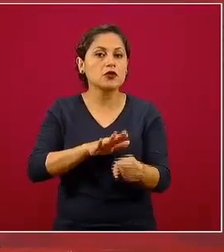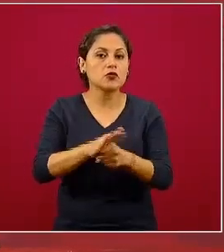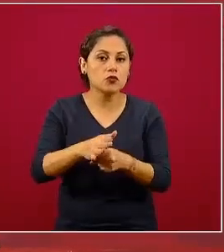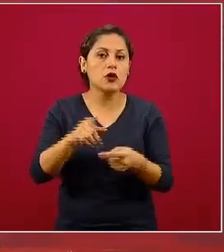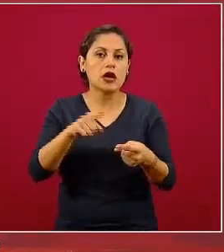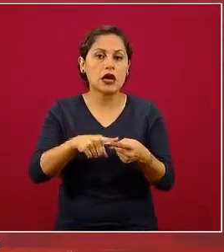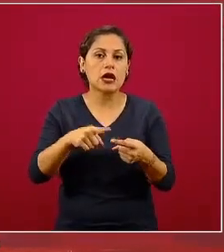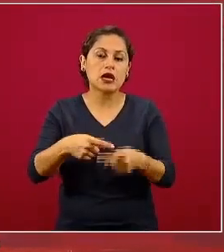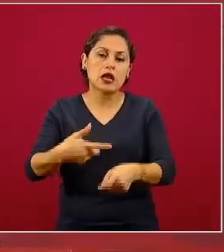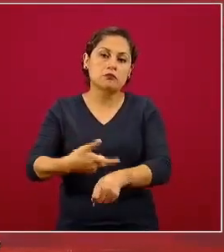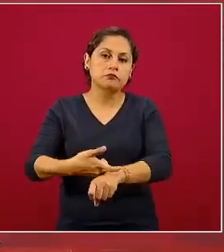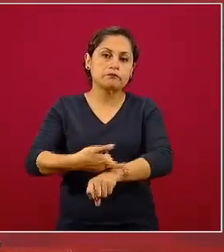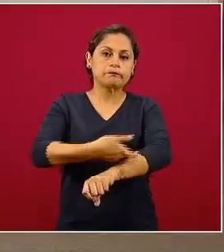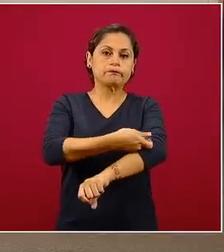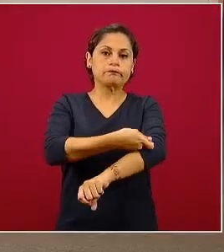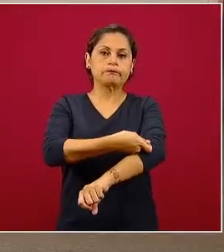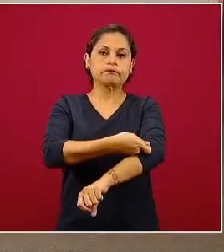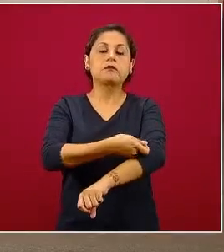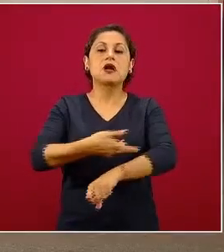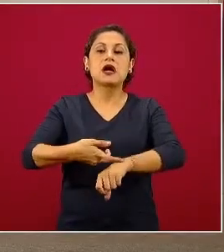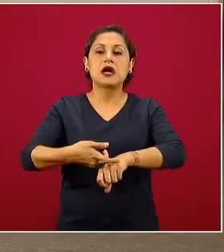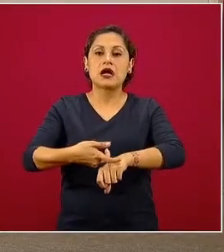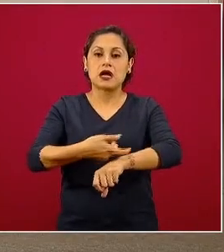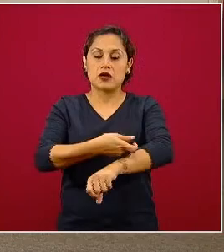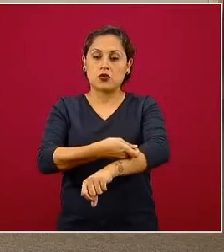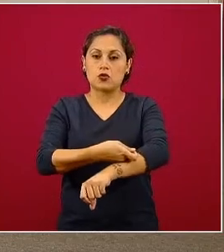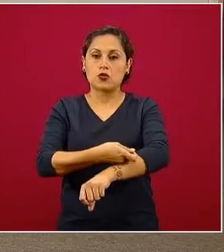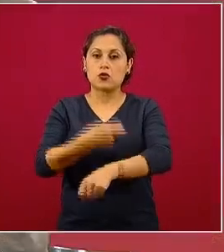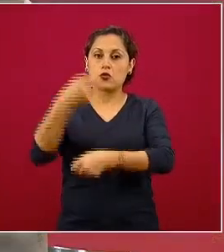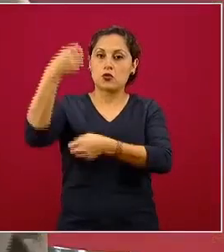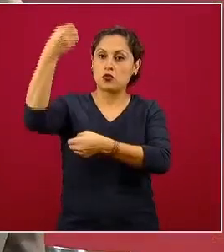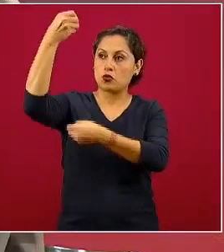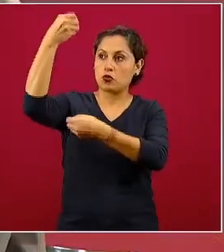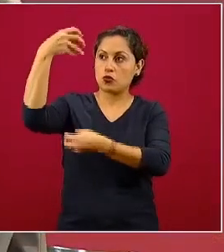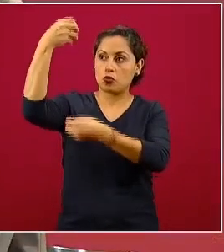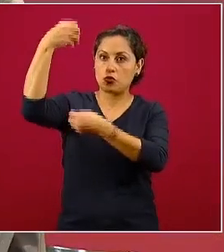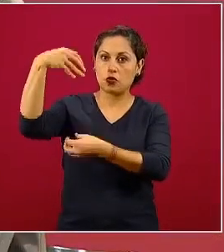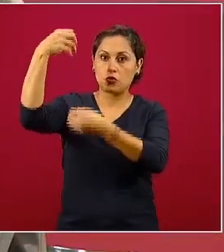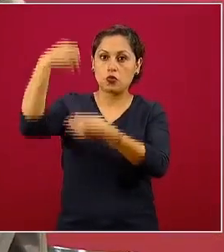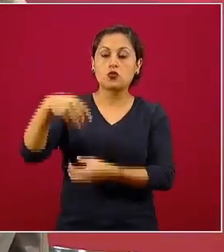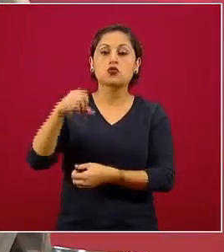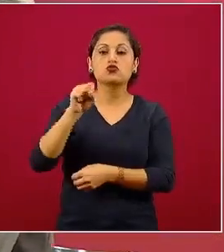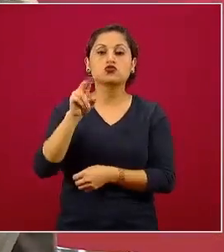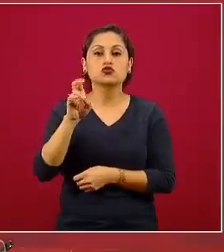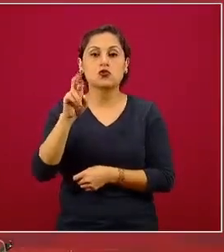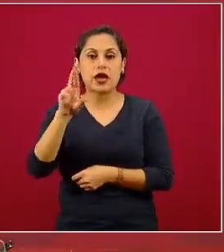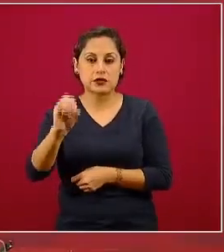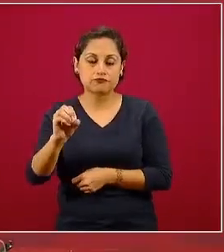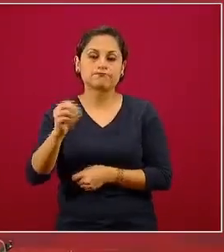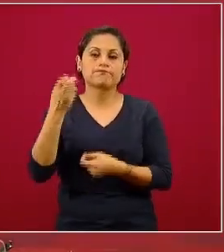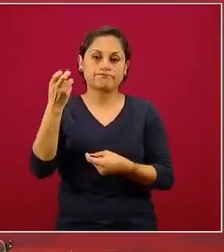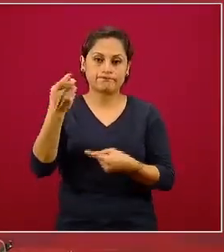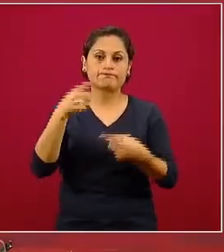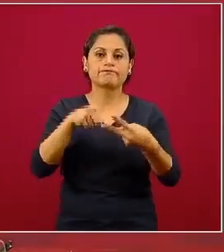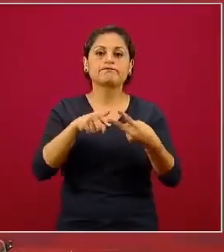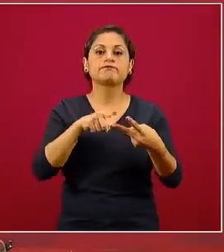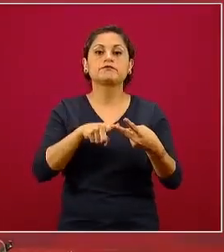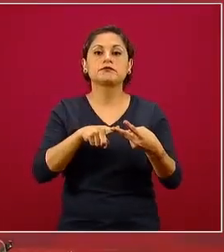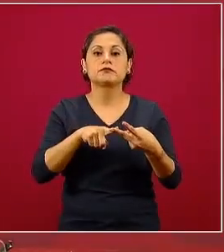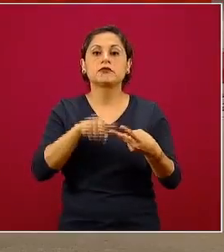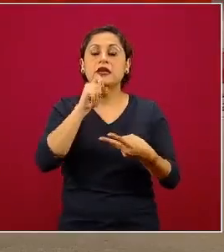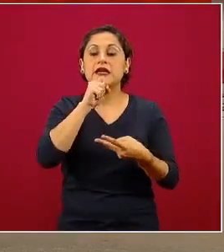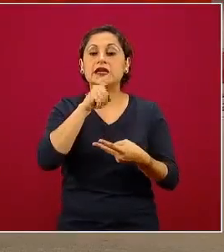intravenosa con líquidos parenterales, con lo que popularmente se conoce como sueros y con